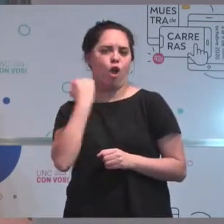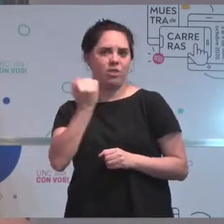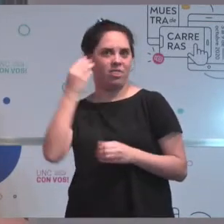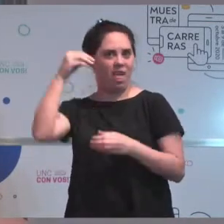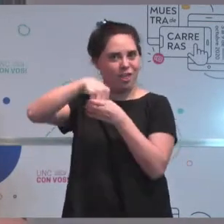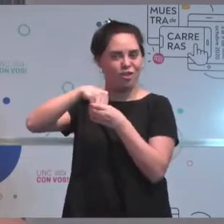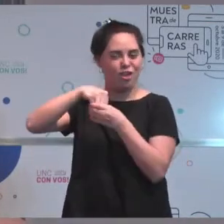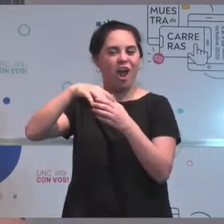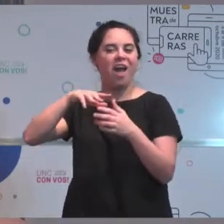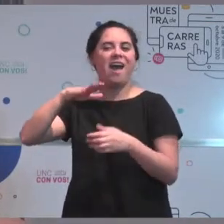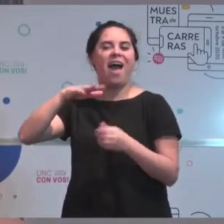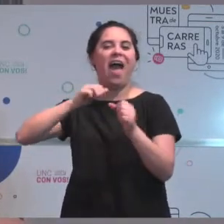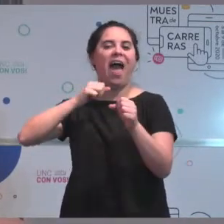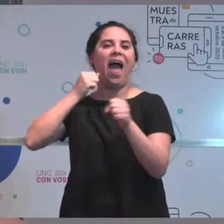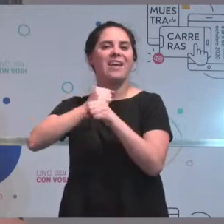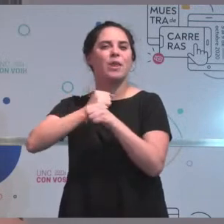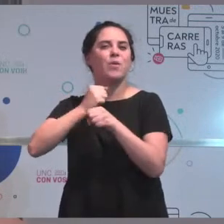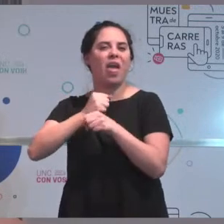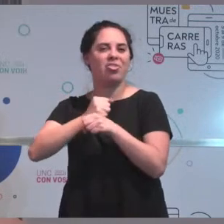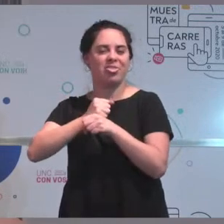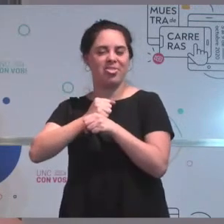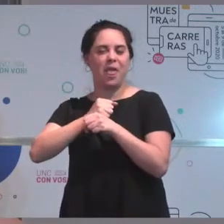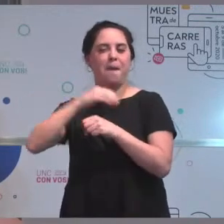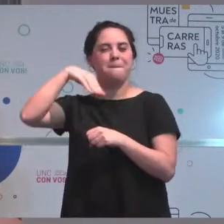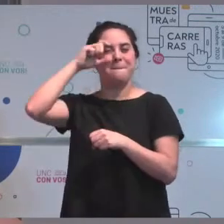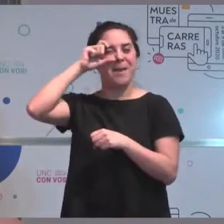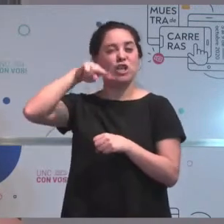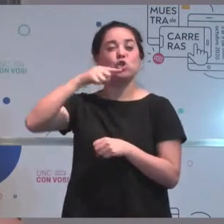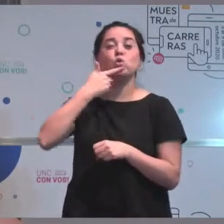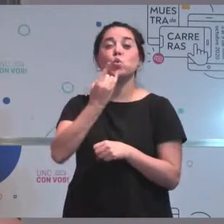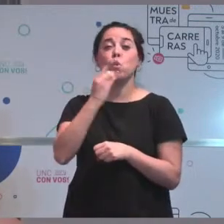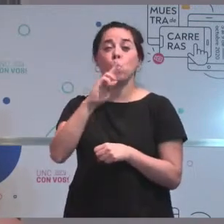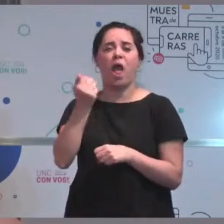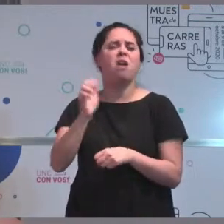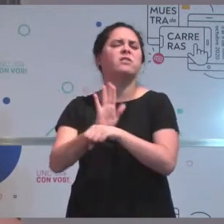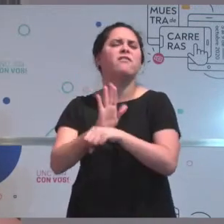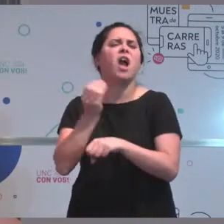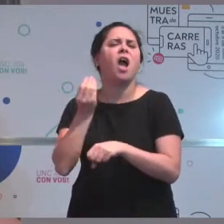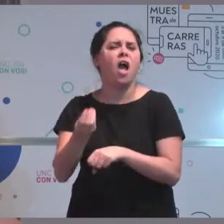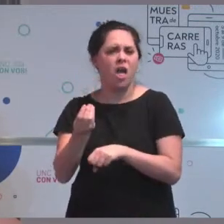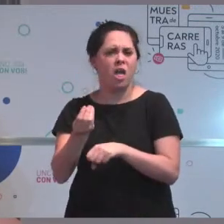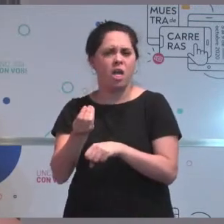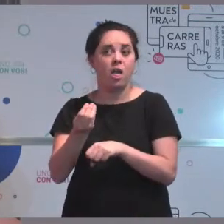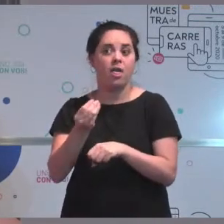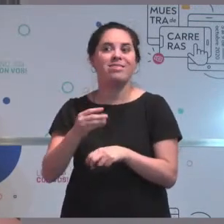Y bueno, la mensura significa básicamente aplicar el título en el terreno. Es decir,